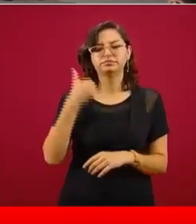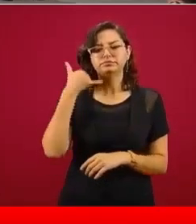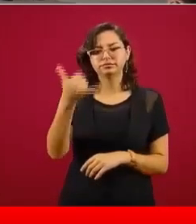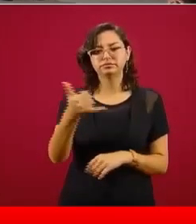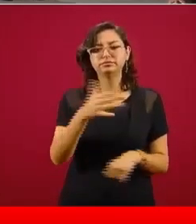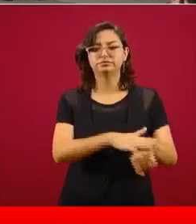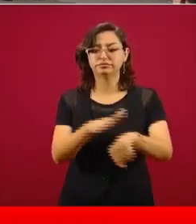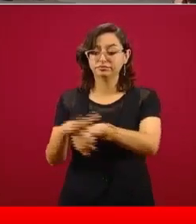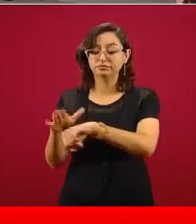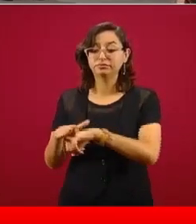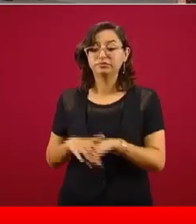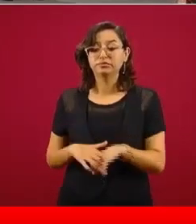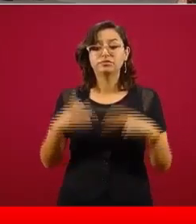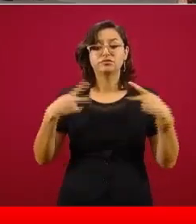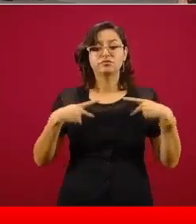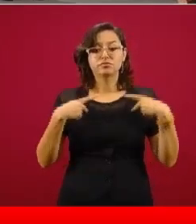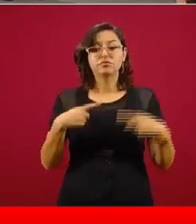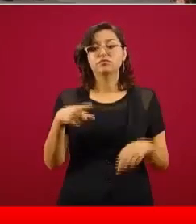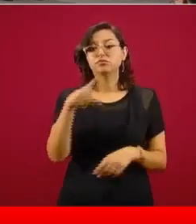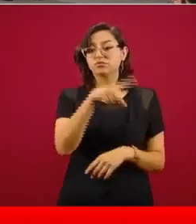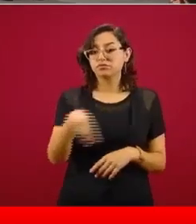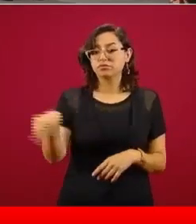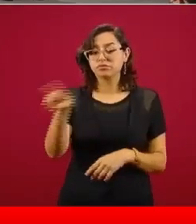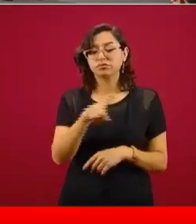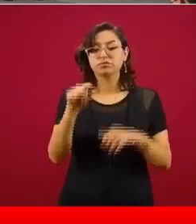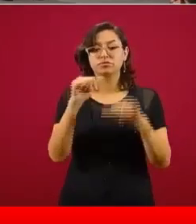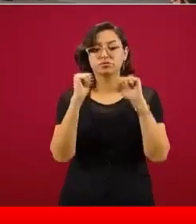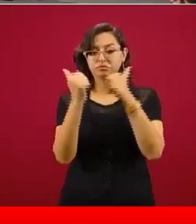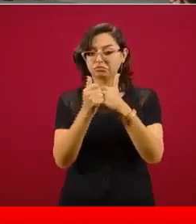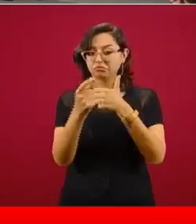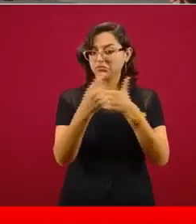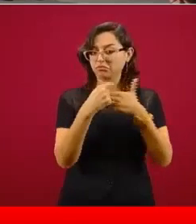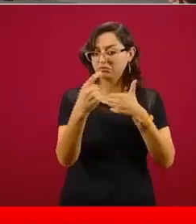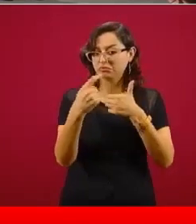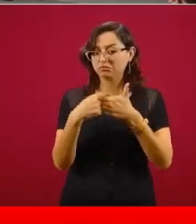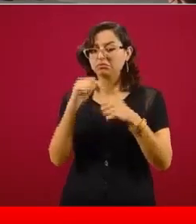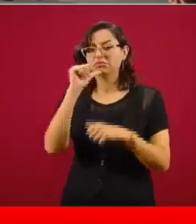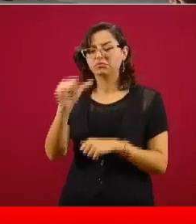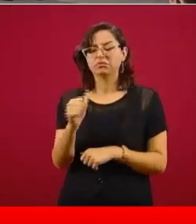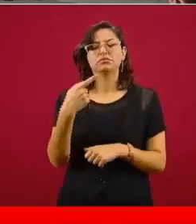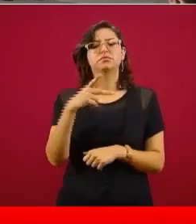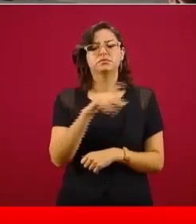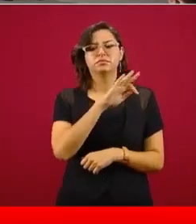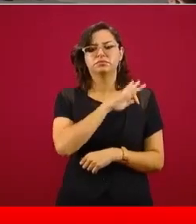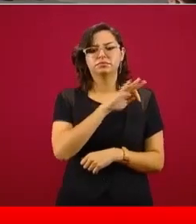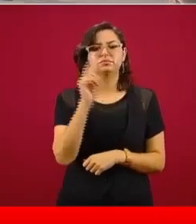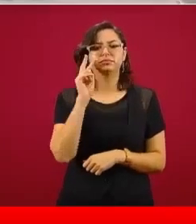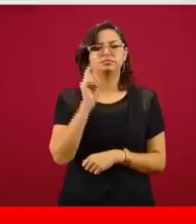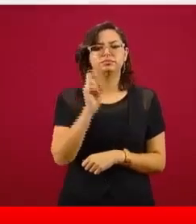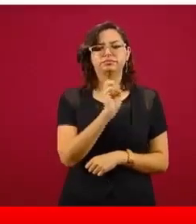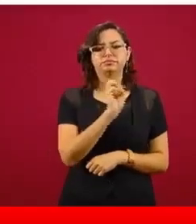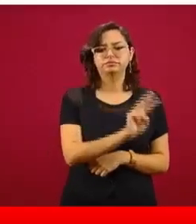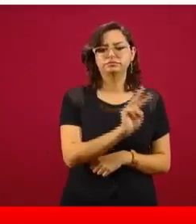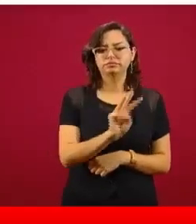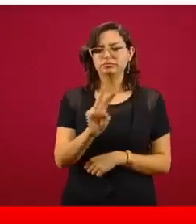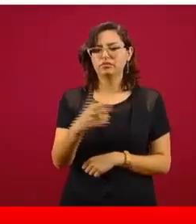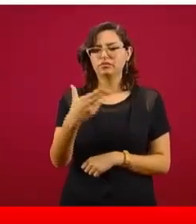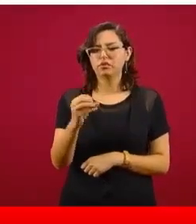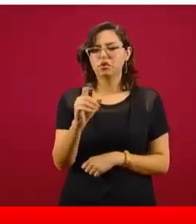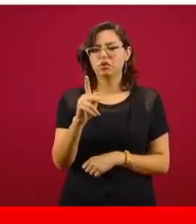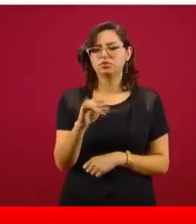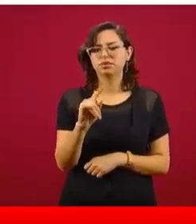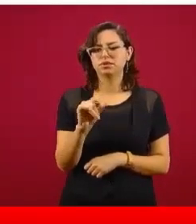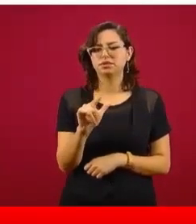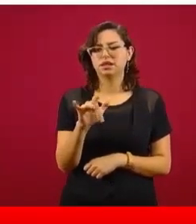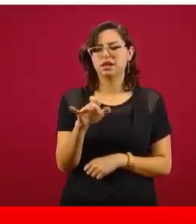Quienes no están, no forman parte de la asociación o del consorcio, en esta página hospitalesmexico.com pueden ingresar